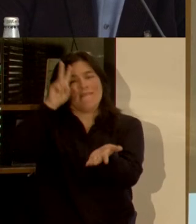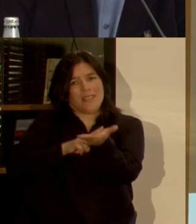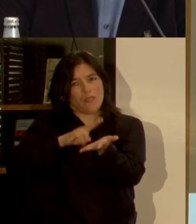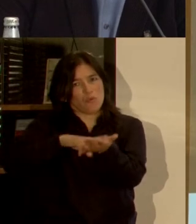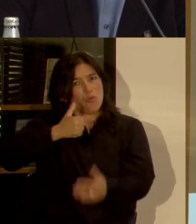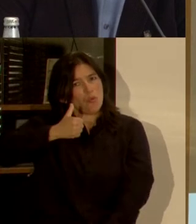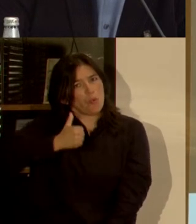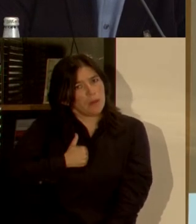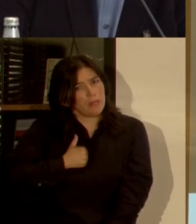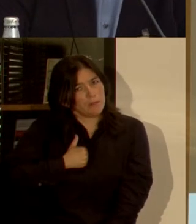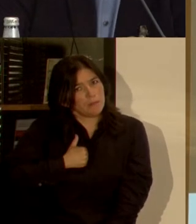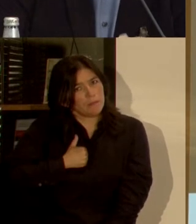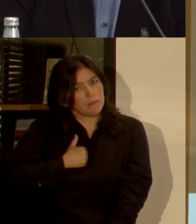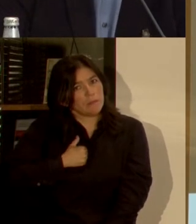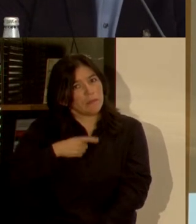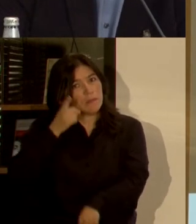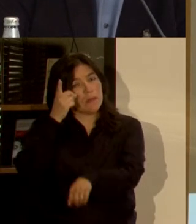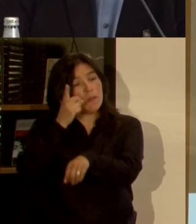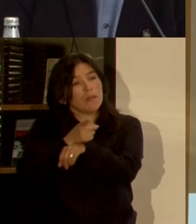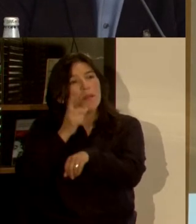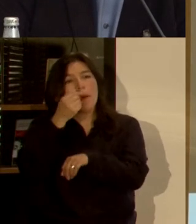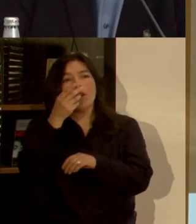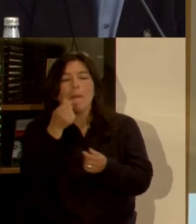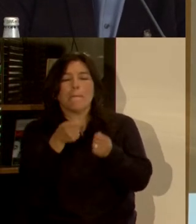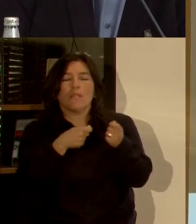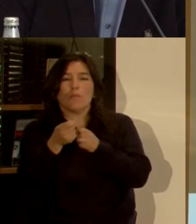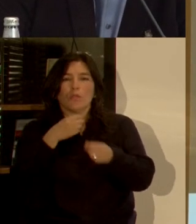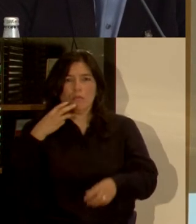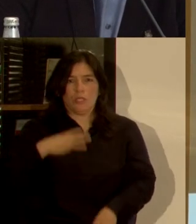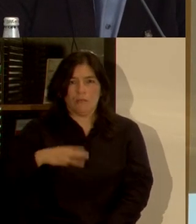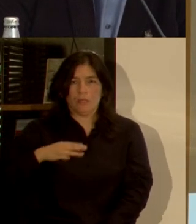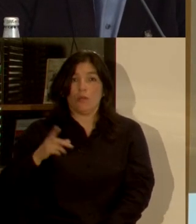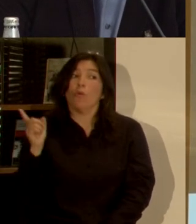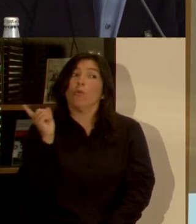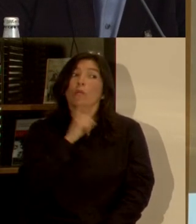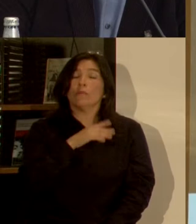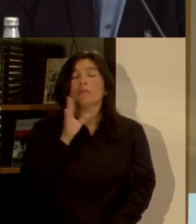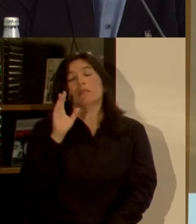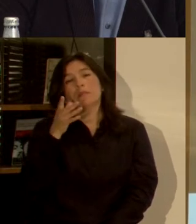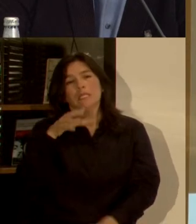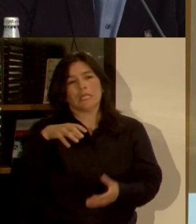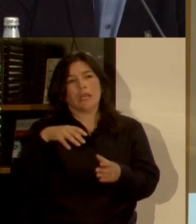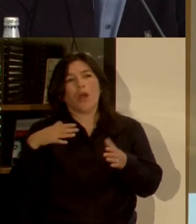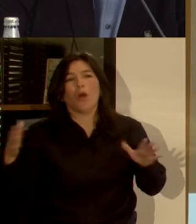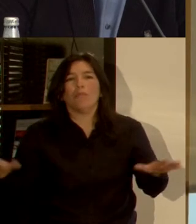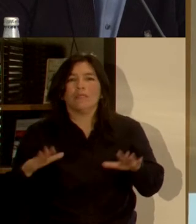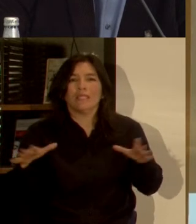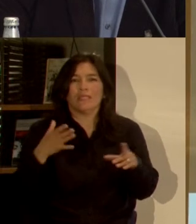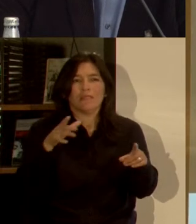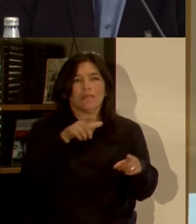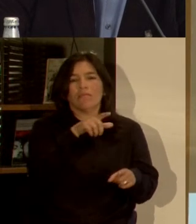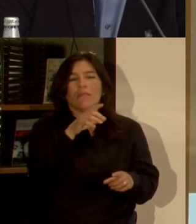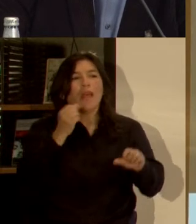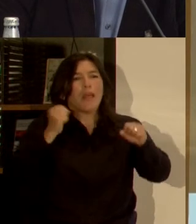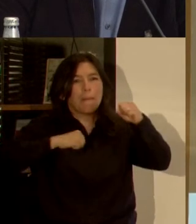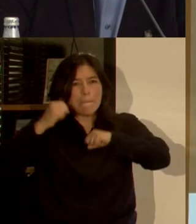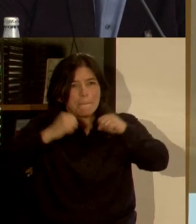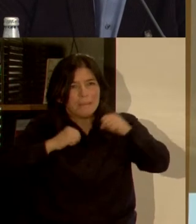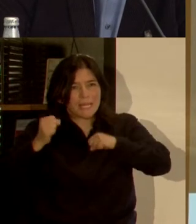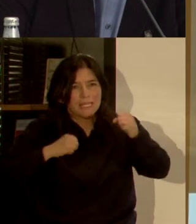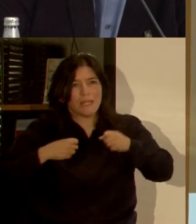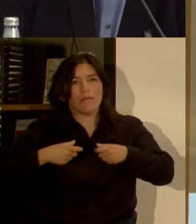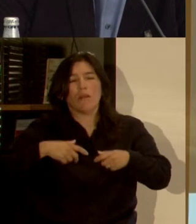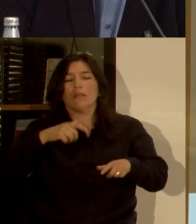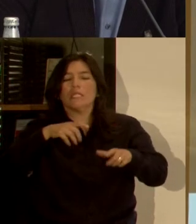tiene que estar vinculado, por lo menos, al presupuesto municipal. Y, por último, aumentar y descentralizar el financiamiento público. Nos perdimos la gran